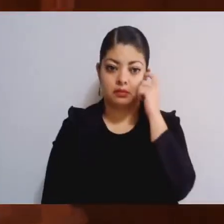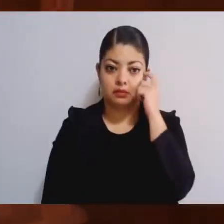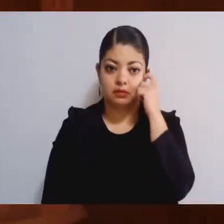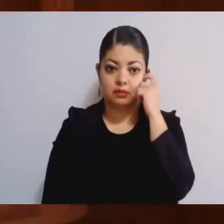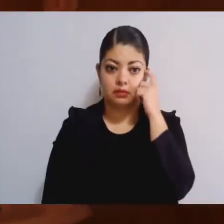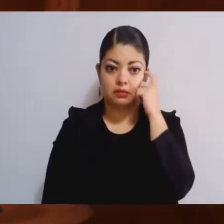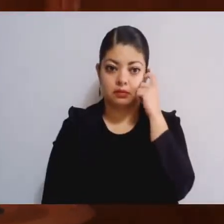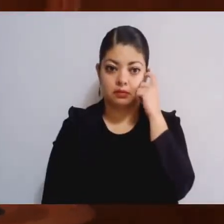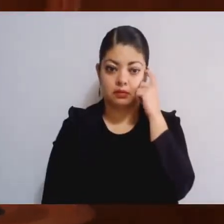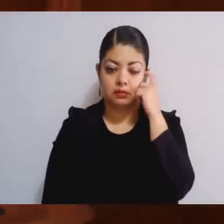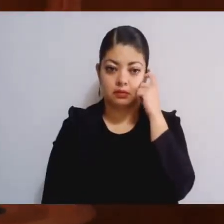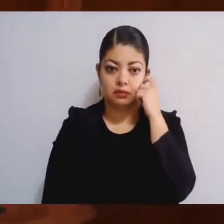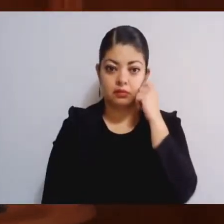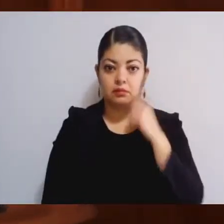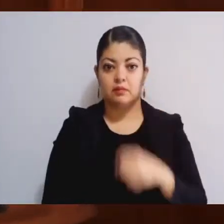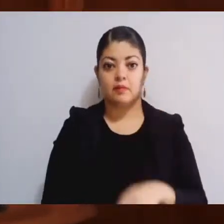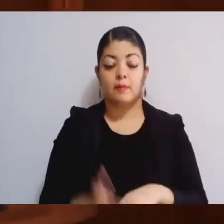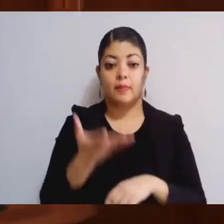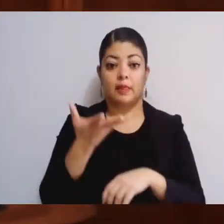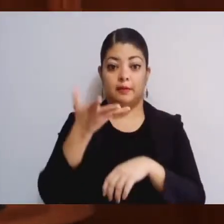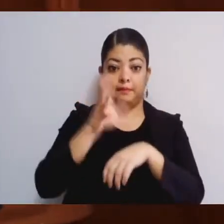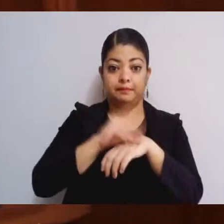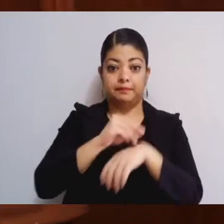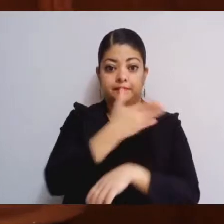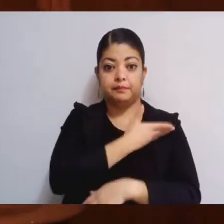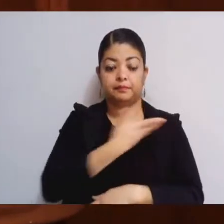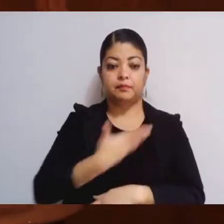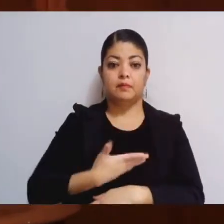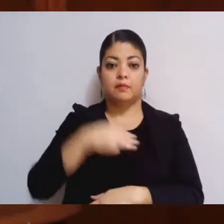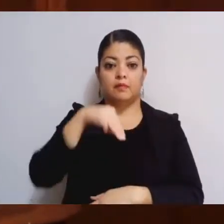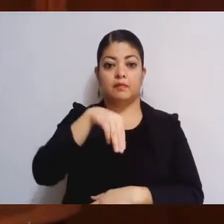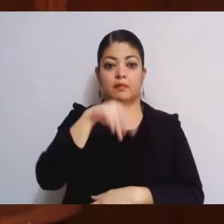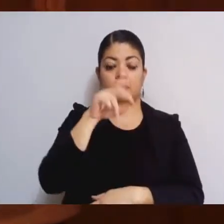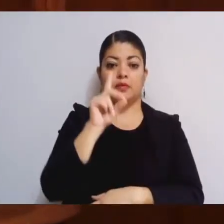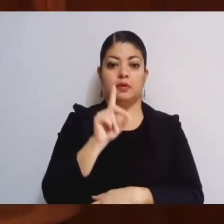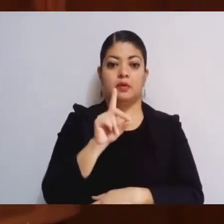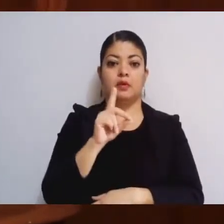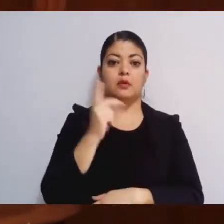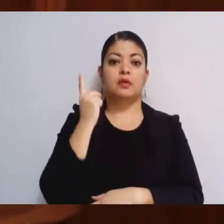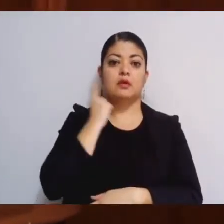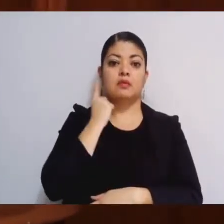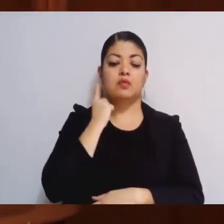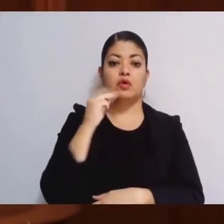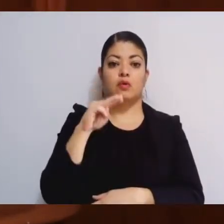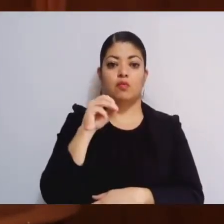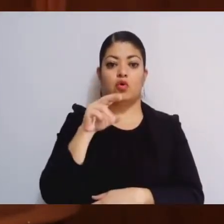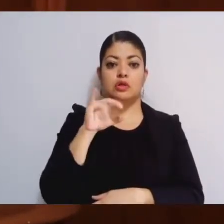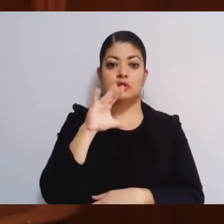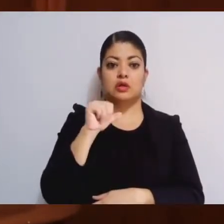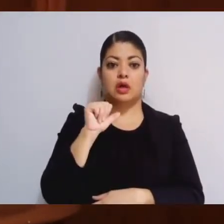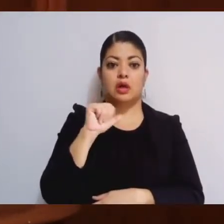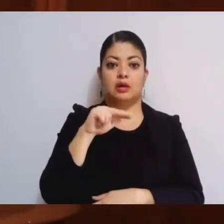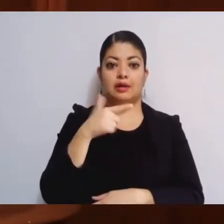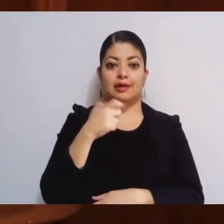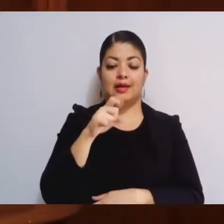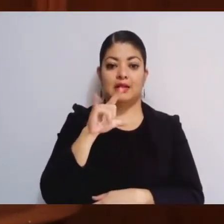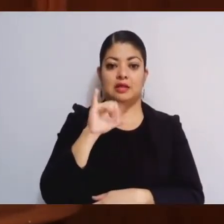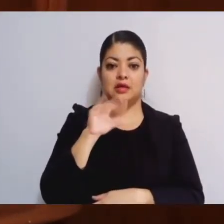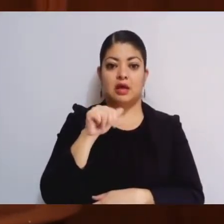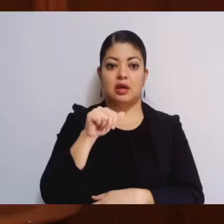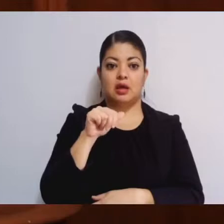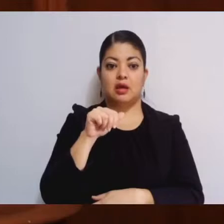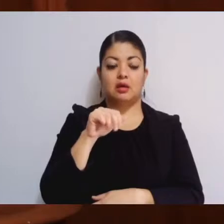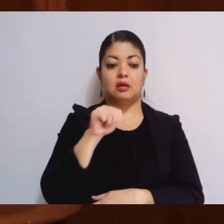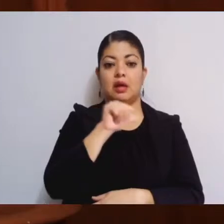Con el permiso de la Presidenta de la Mesa Directiva, Diputada Mónica Angélica Álvarez Némer, Honorable